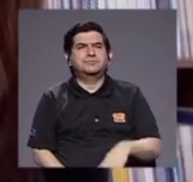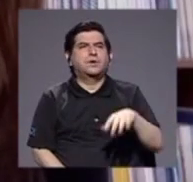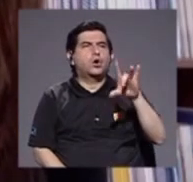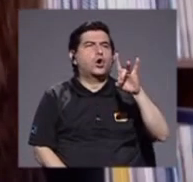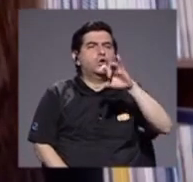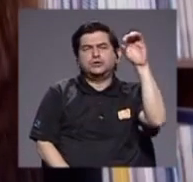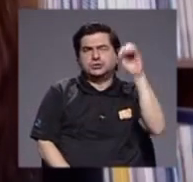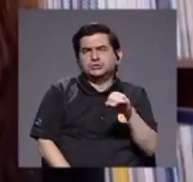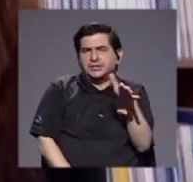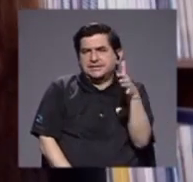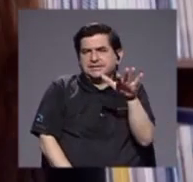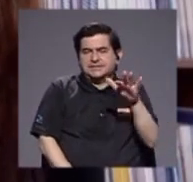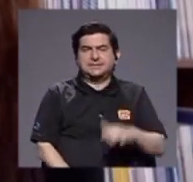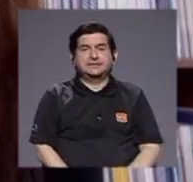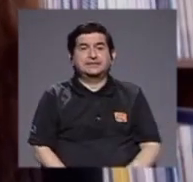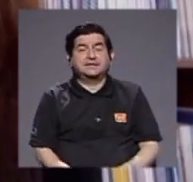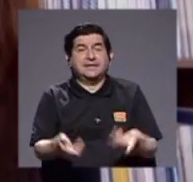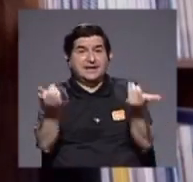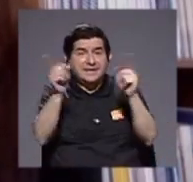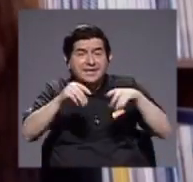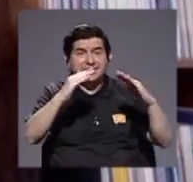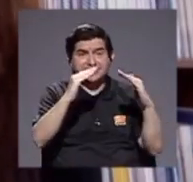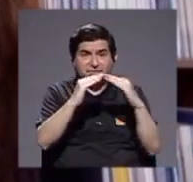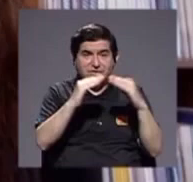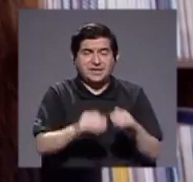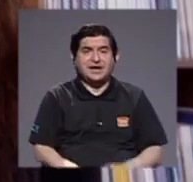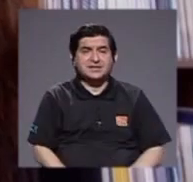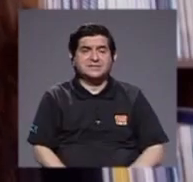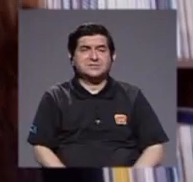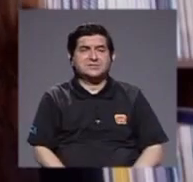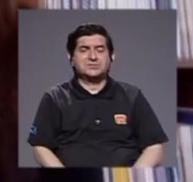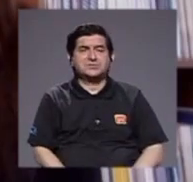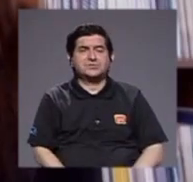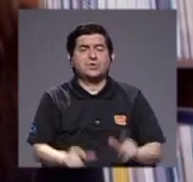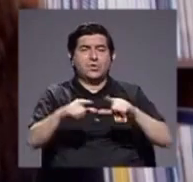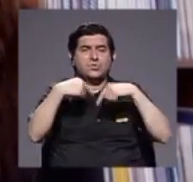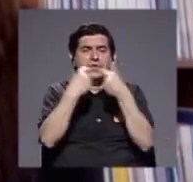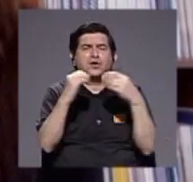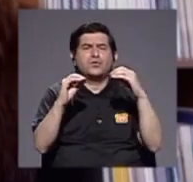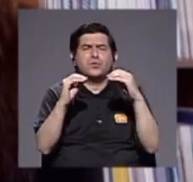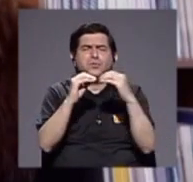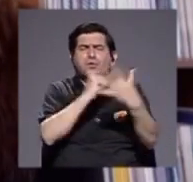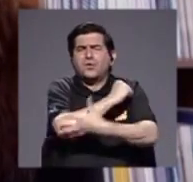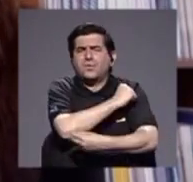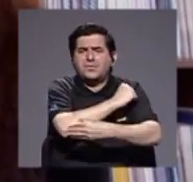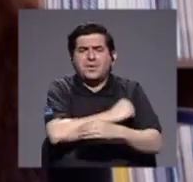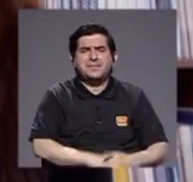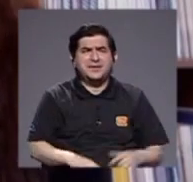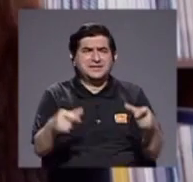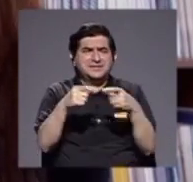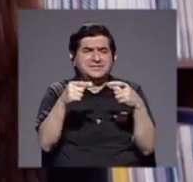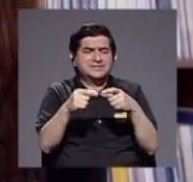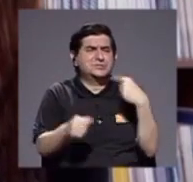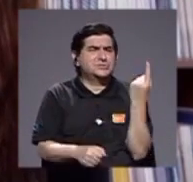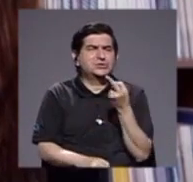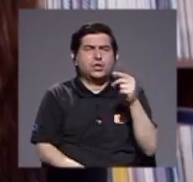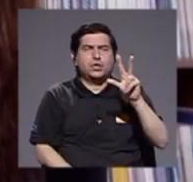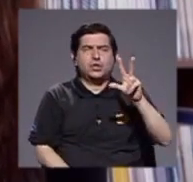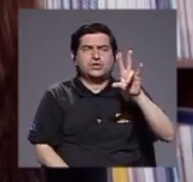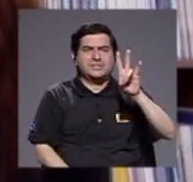un 80%, en el caso de los hogares del quintil más pobre, esa conectividad es apenas de un 37%.